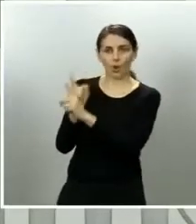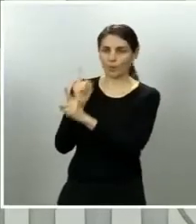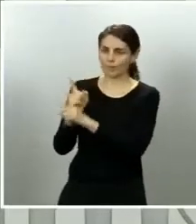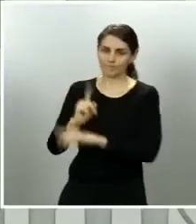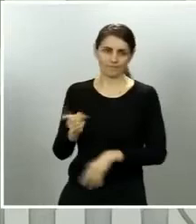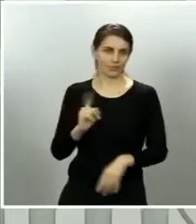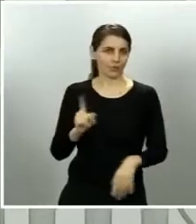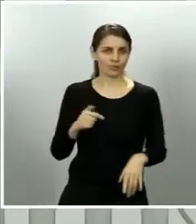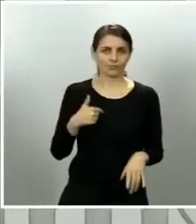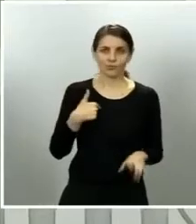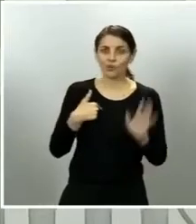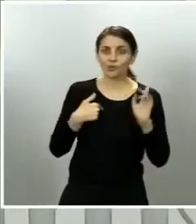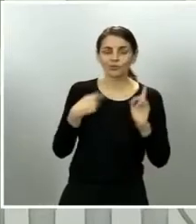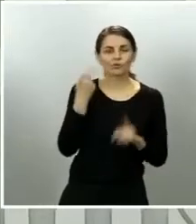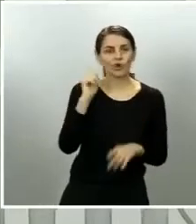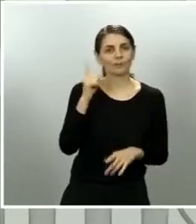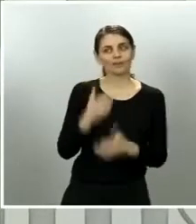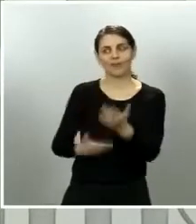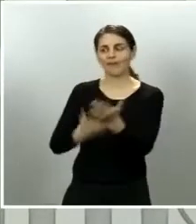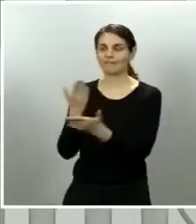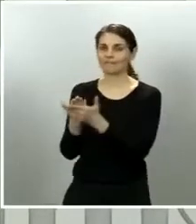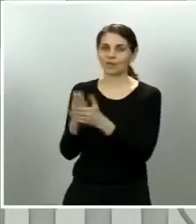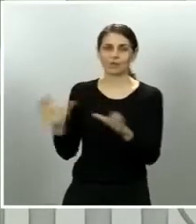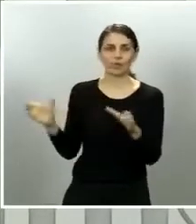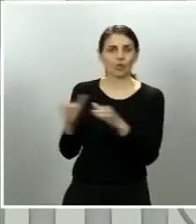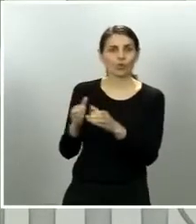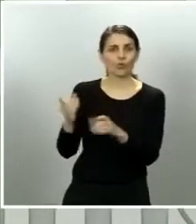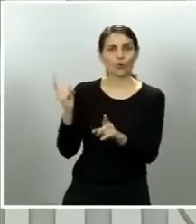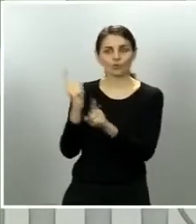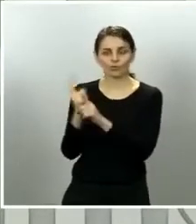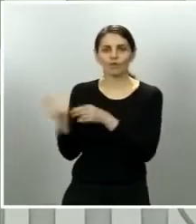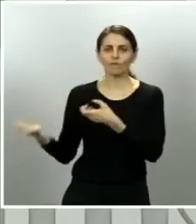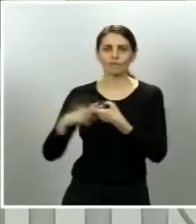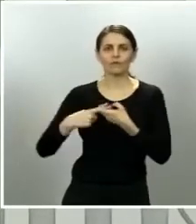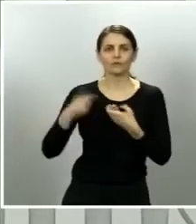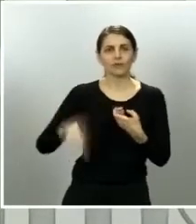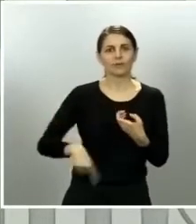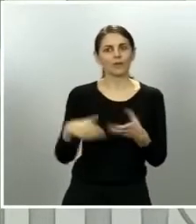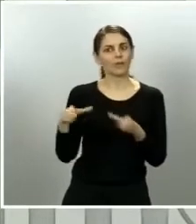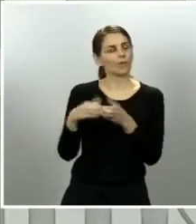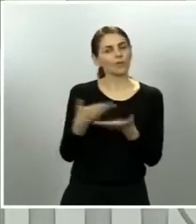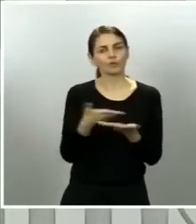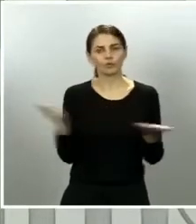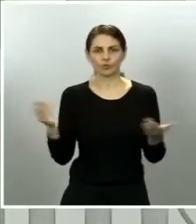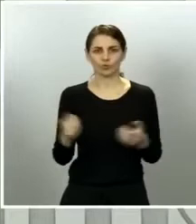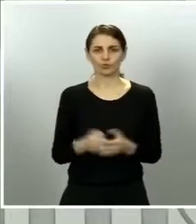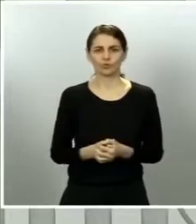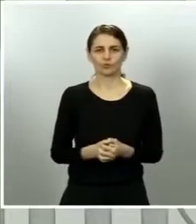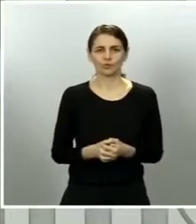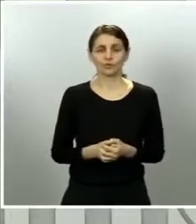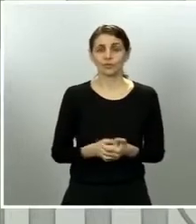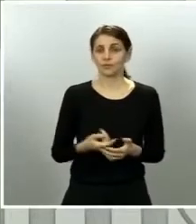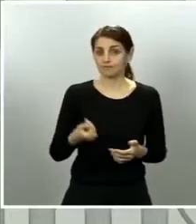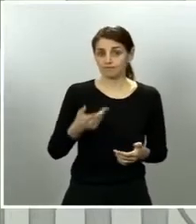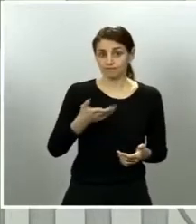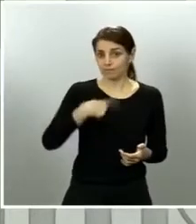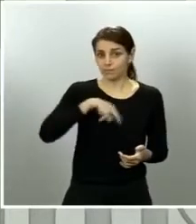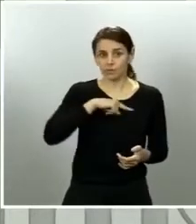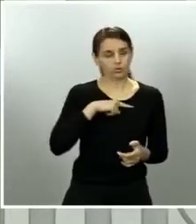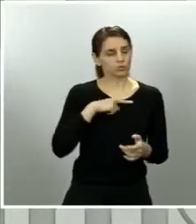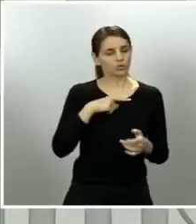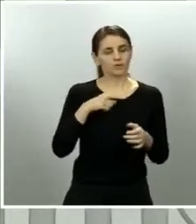que por cierto ha apelado también constantemente el presidente del gobierno nosotros hemos tenido una relación constante con distintas